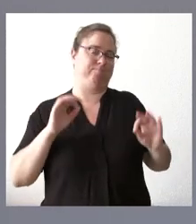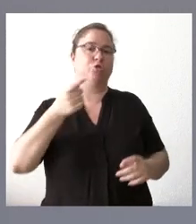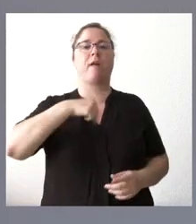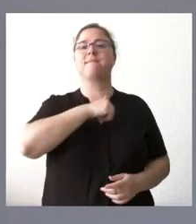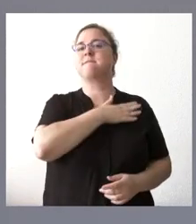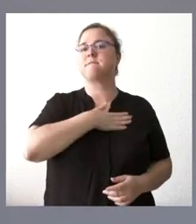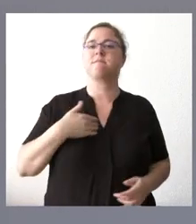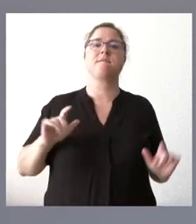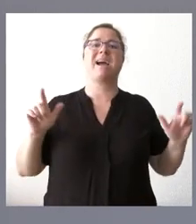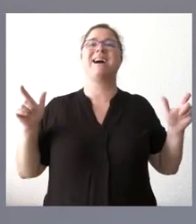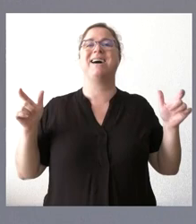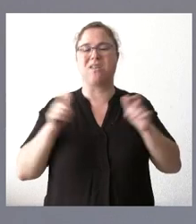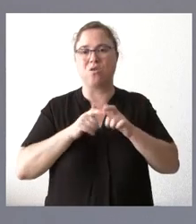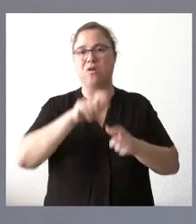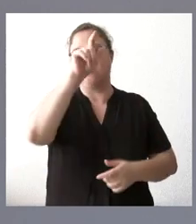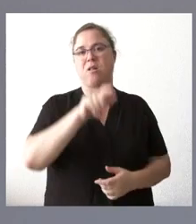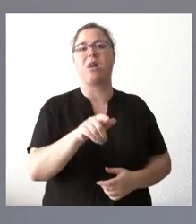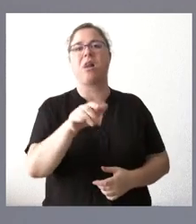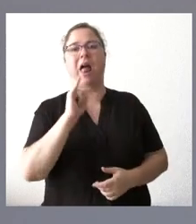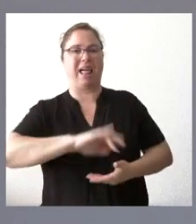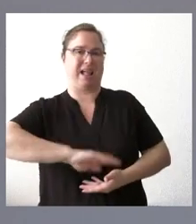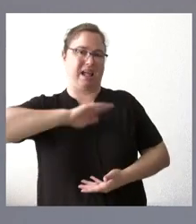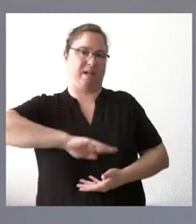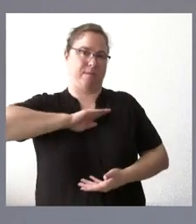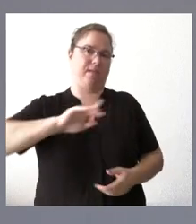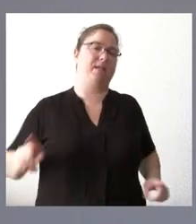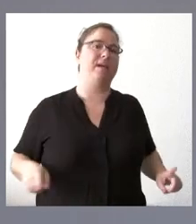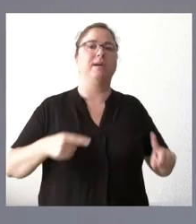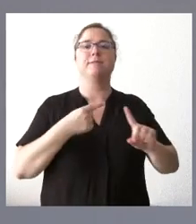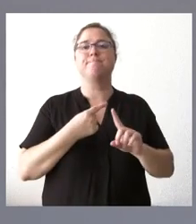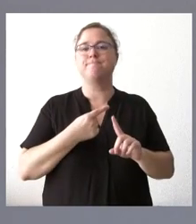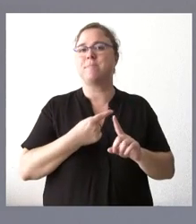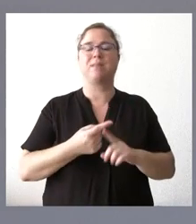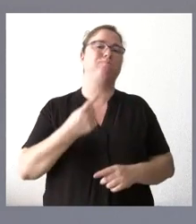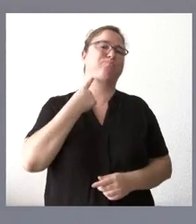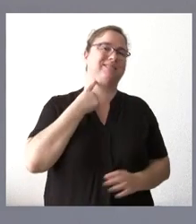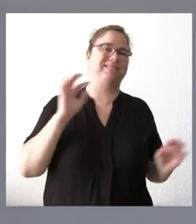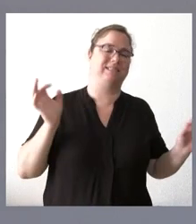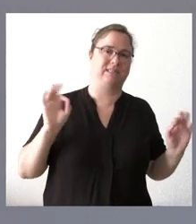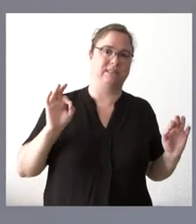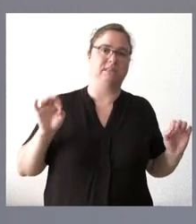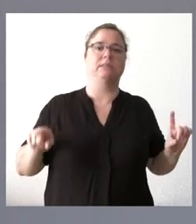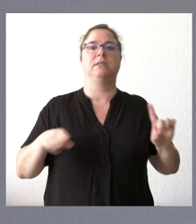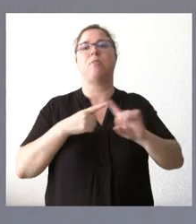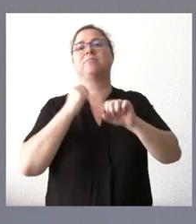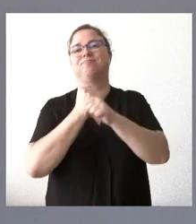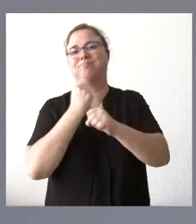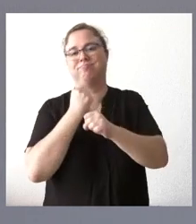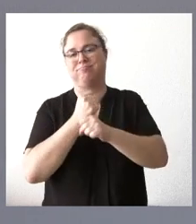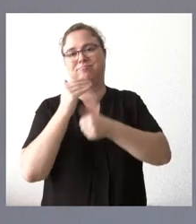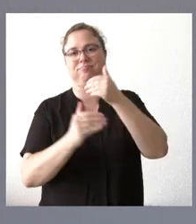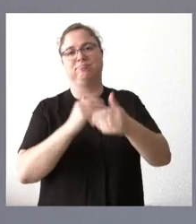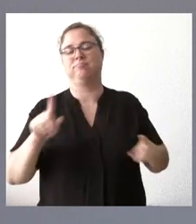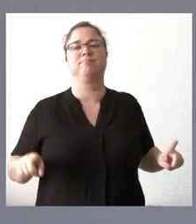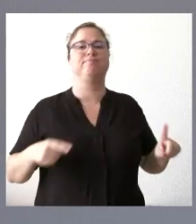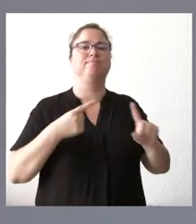reunirnos con quien sí tenga esa capacidad de cambio y, por tanto, no damos por perdida la batalla. Seguiremos trabajando y lo haremos también